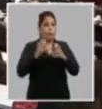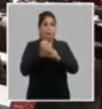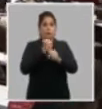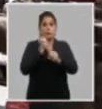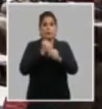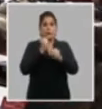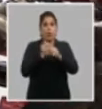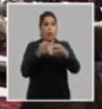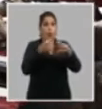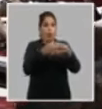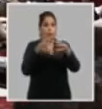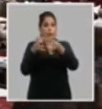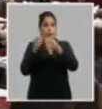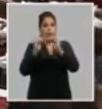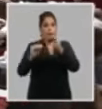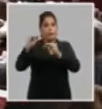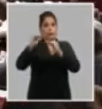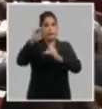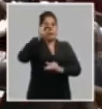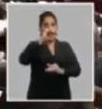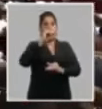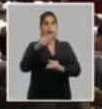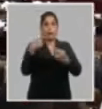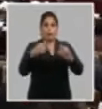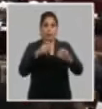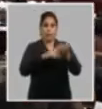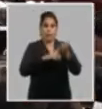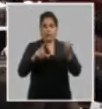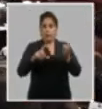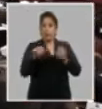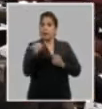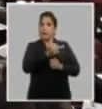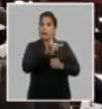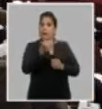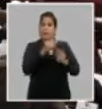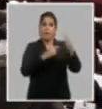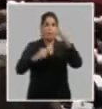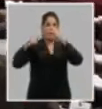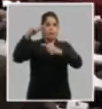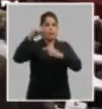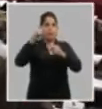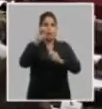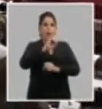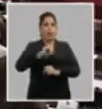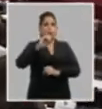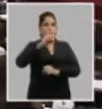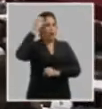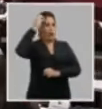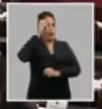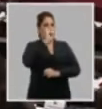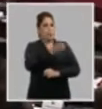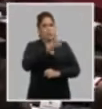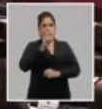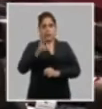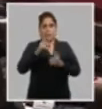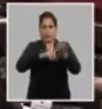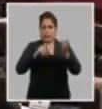labor de los comités en los niveles intermedios y superiores del partido como principal organismo de dirección